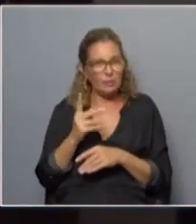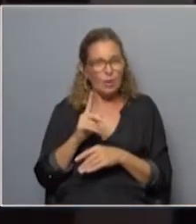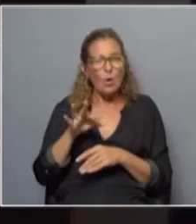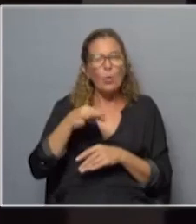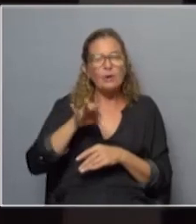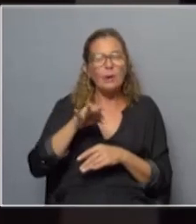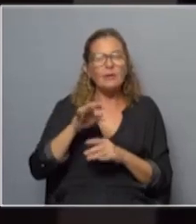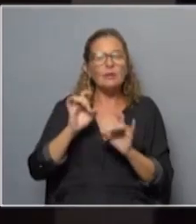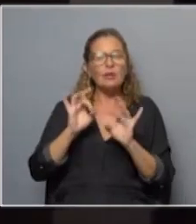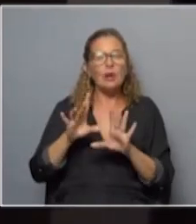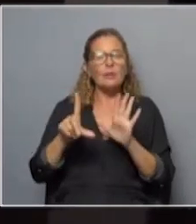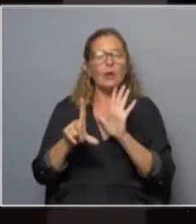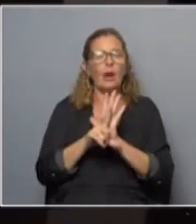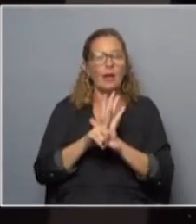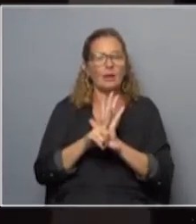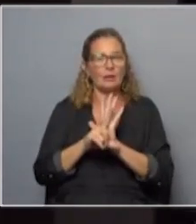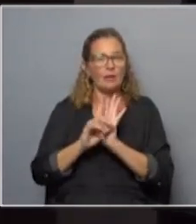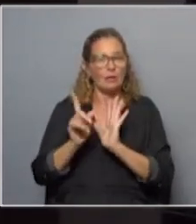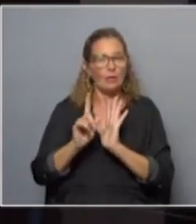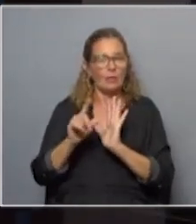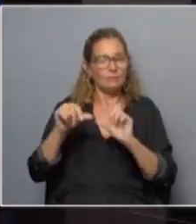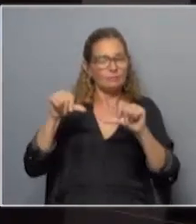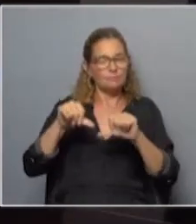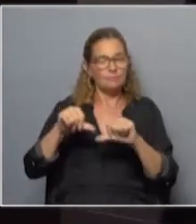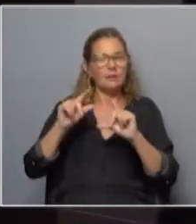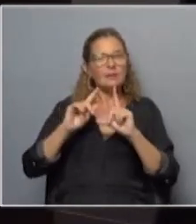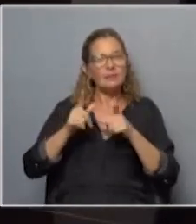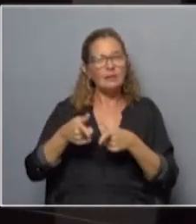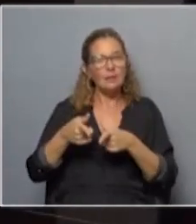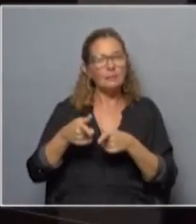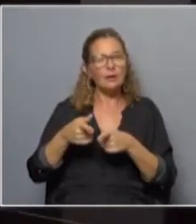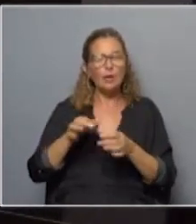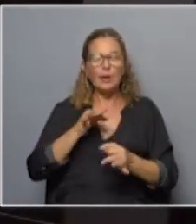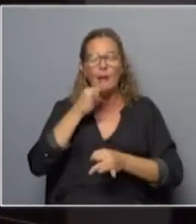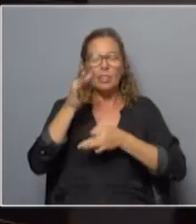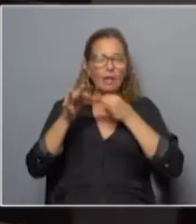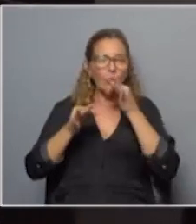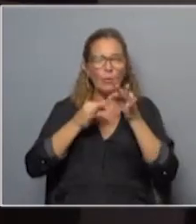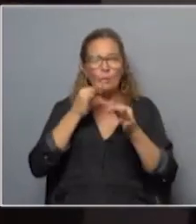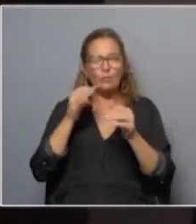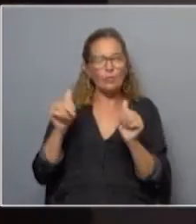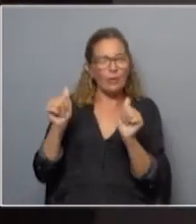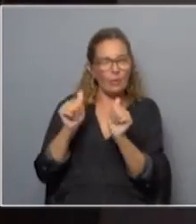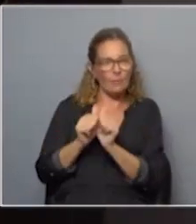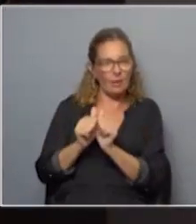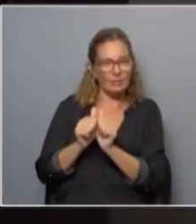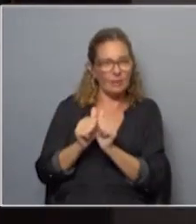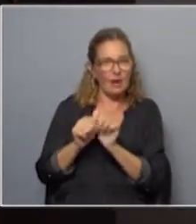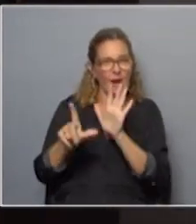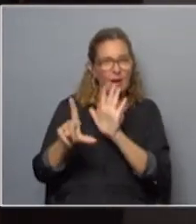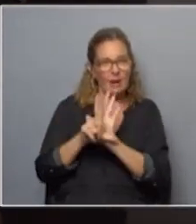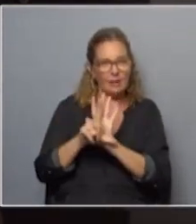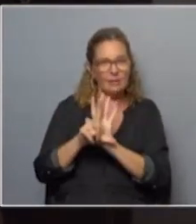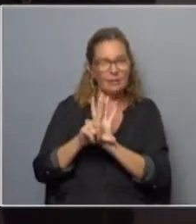únicamente con el marco legal que ha empeorado también tiene que ver con el discurso que acompaña al marco legal